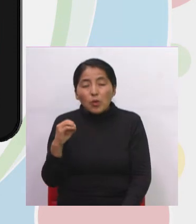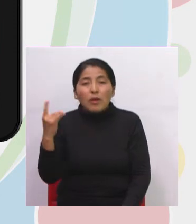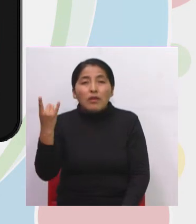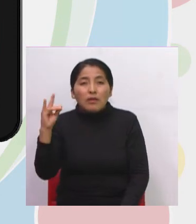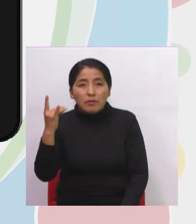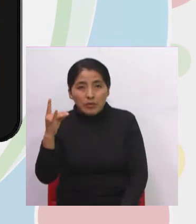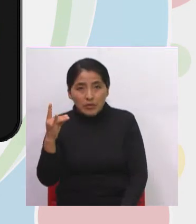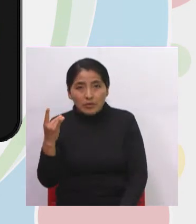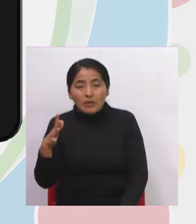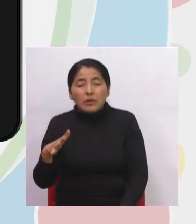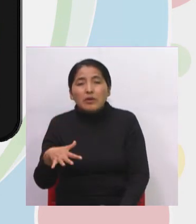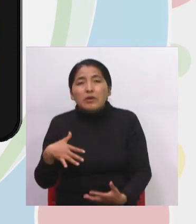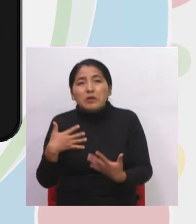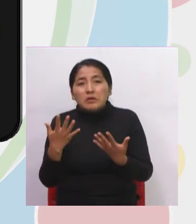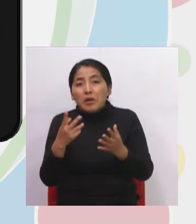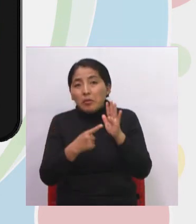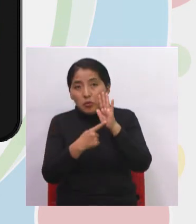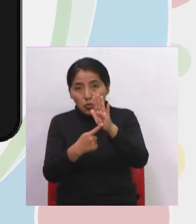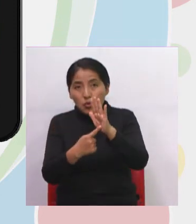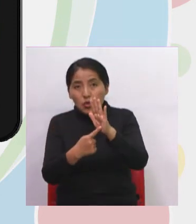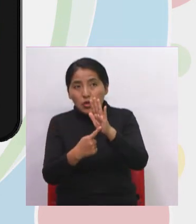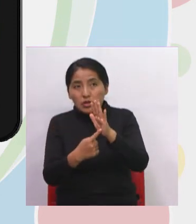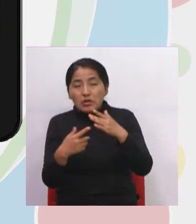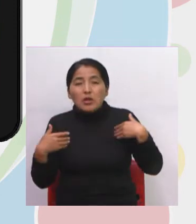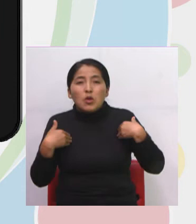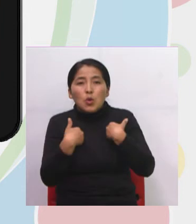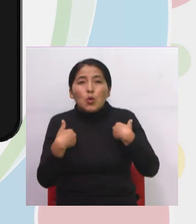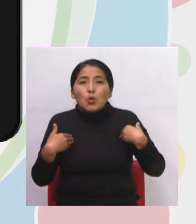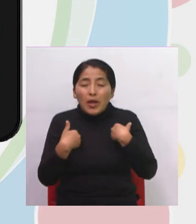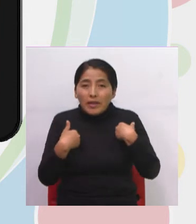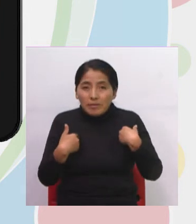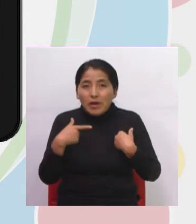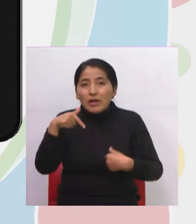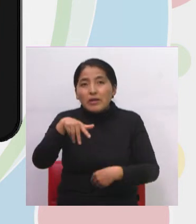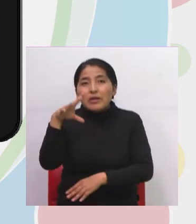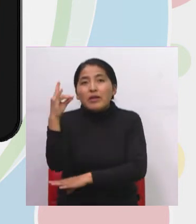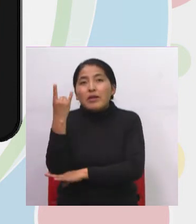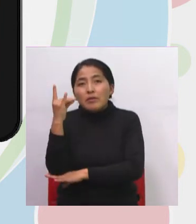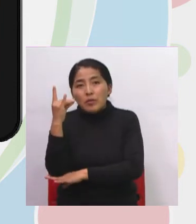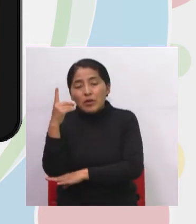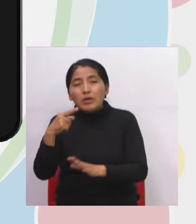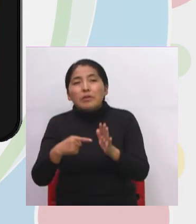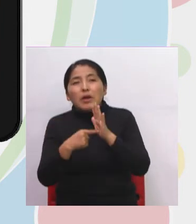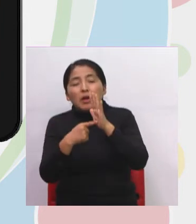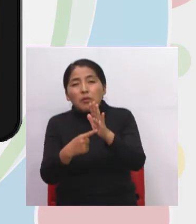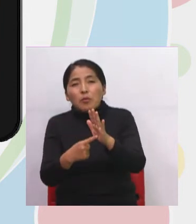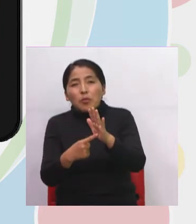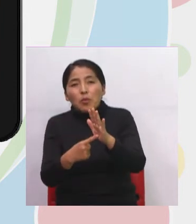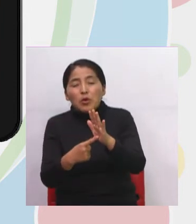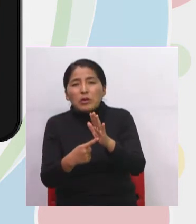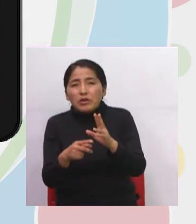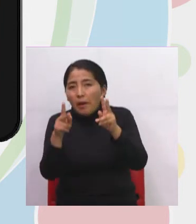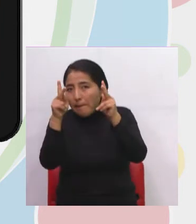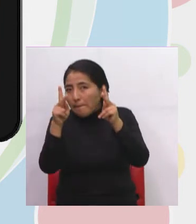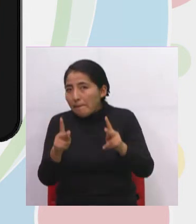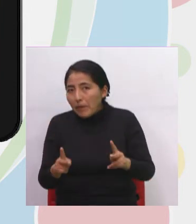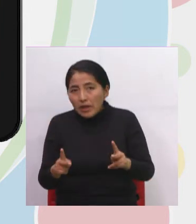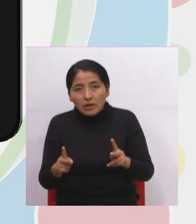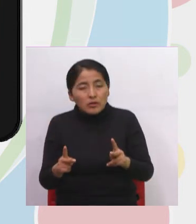lo que es la fauna de nuestro país. el corte de 50, de 100, también personajes